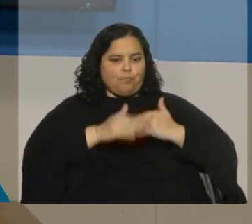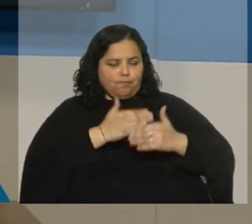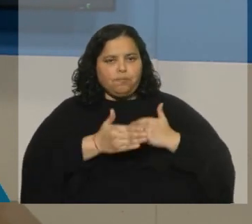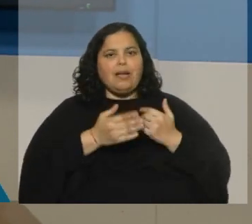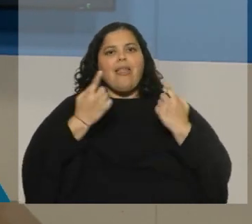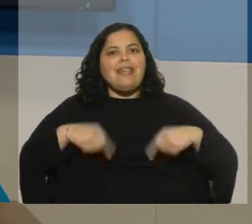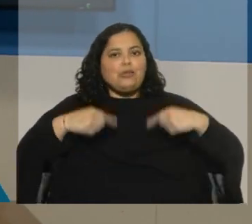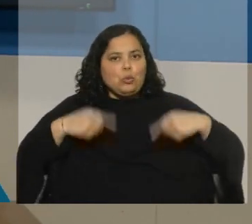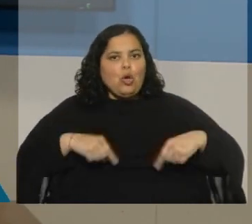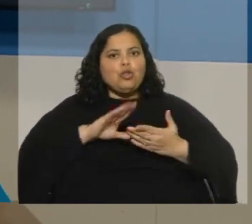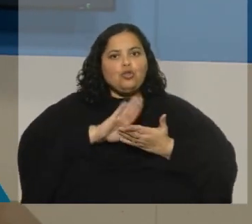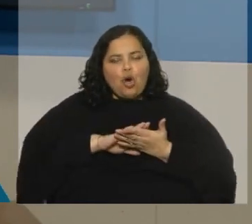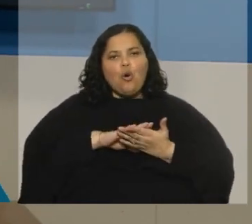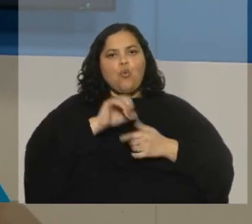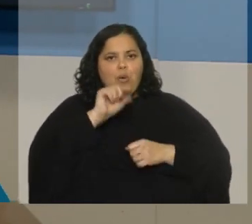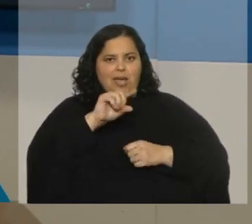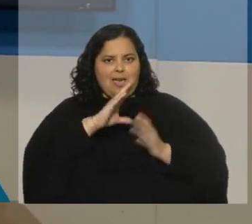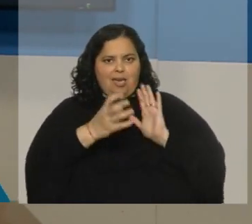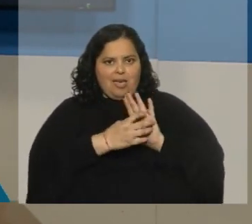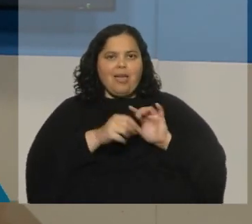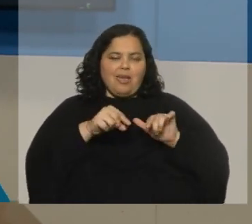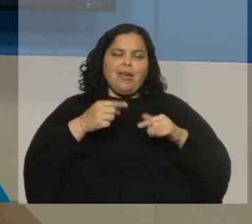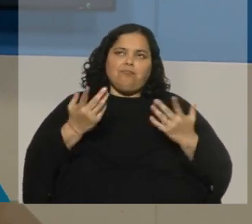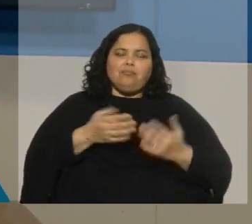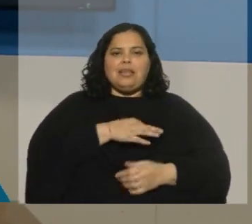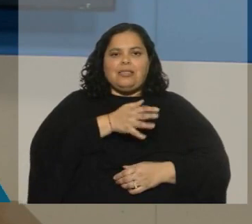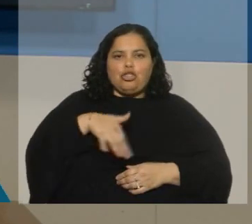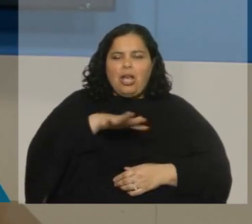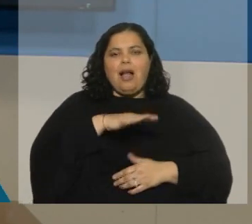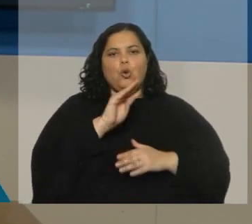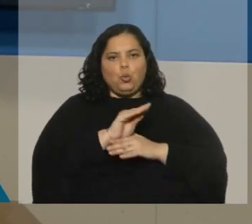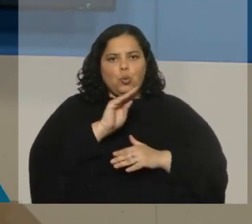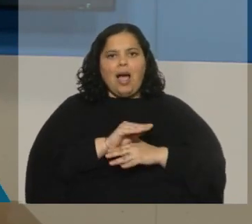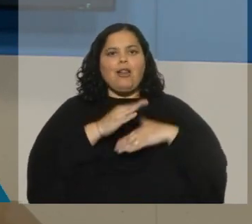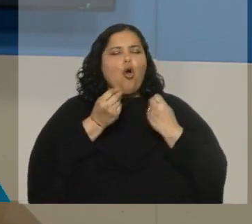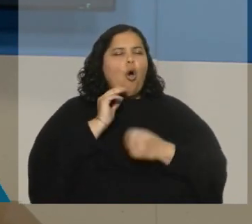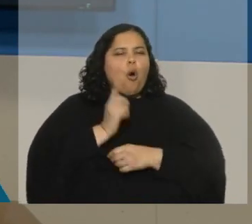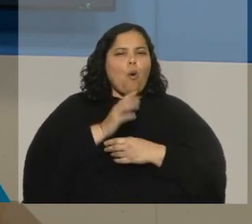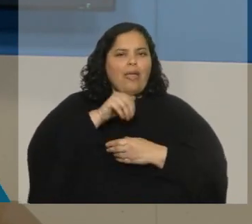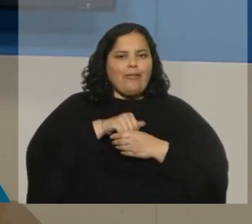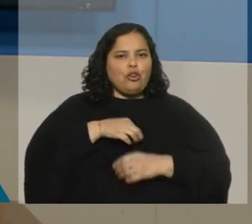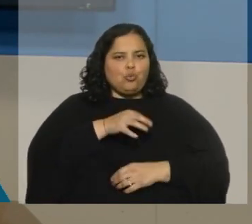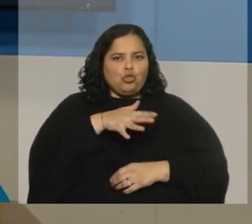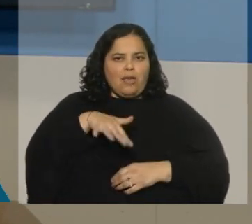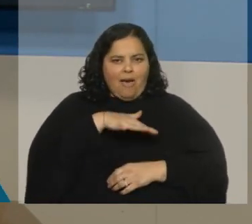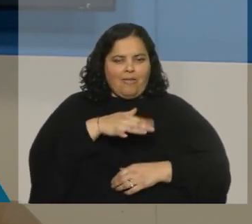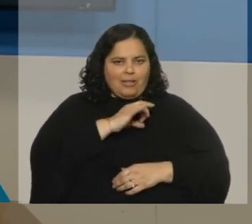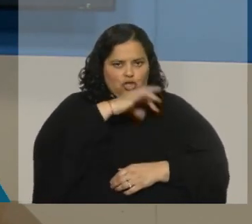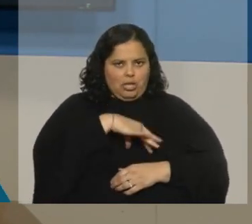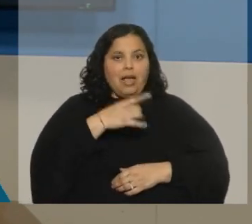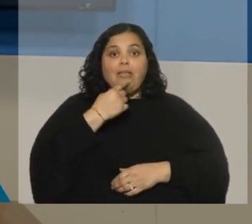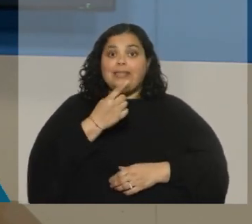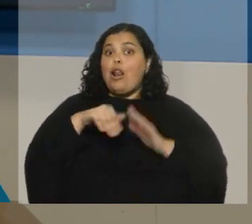discusión social, cultural, de definición dentro de la sociedad chilena? Lo más importante, dijo,